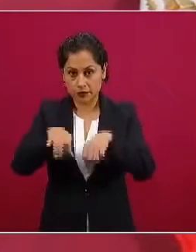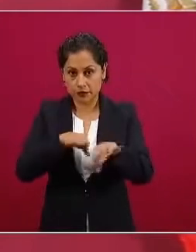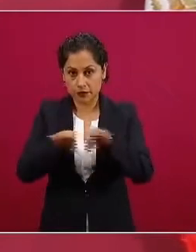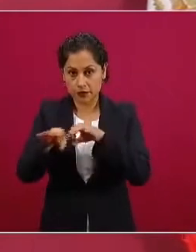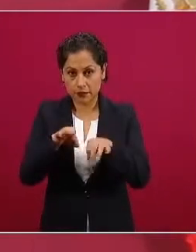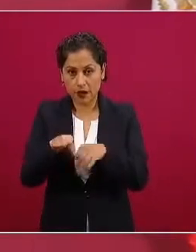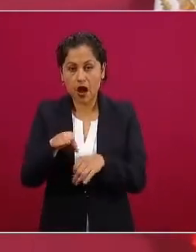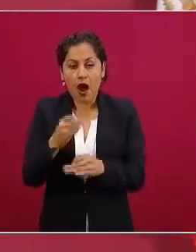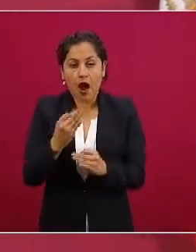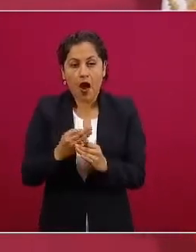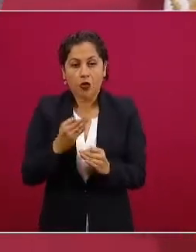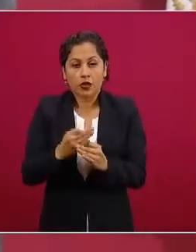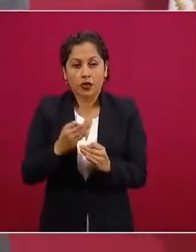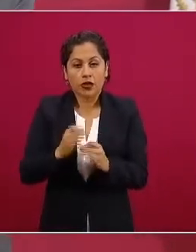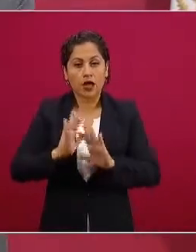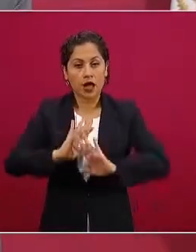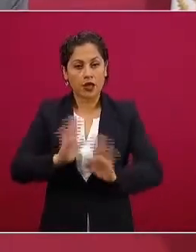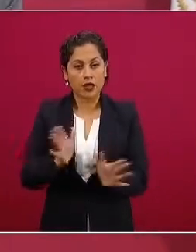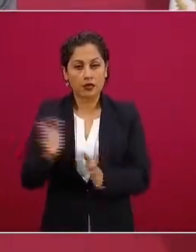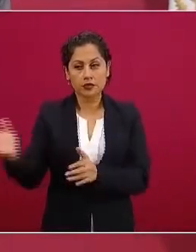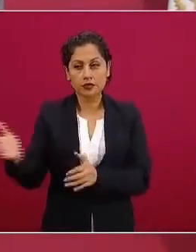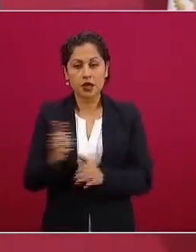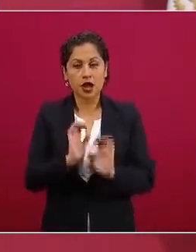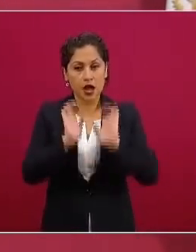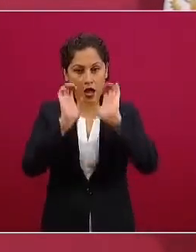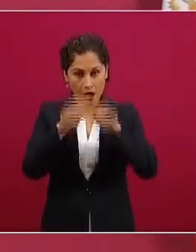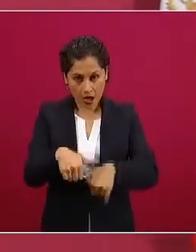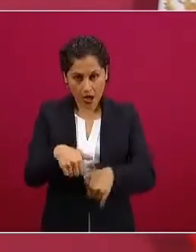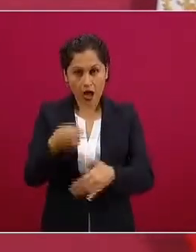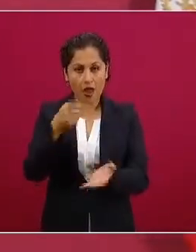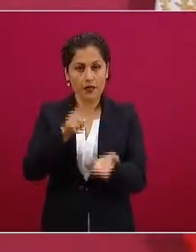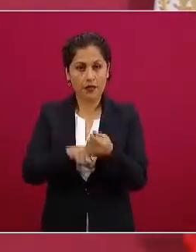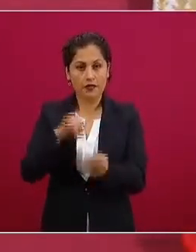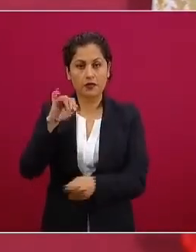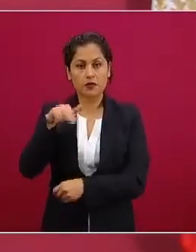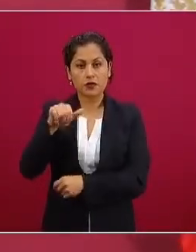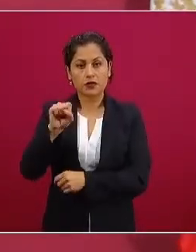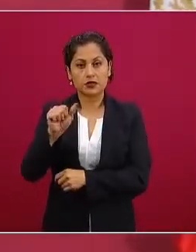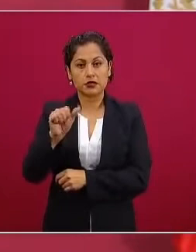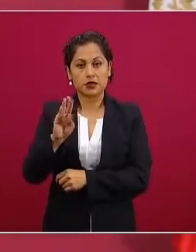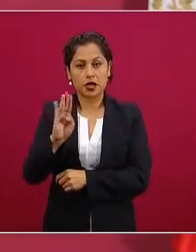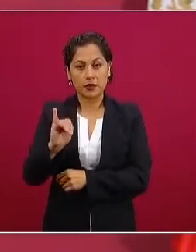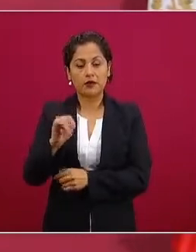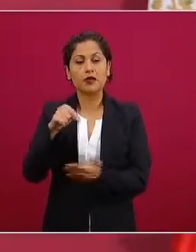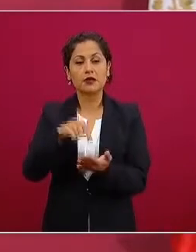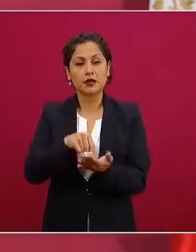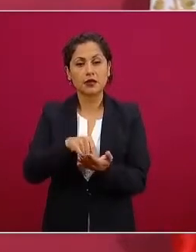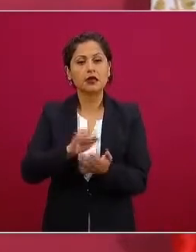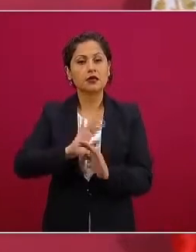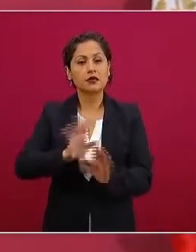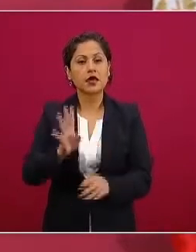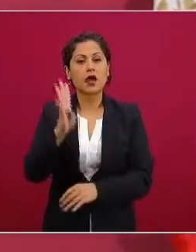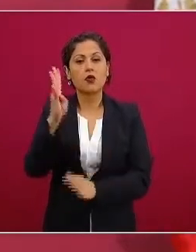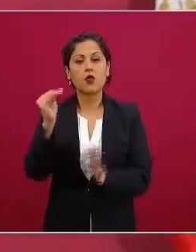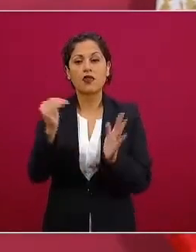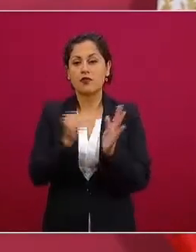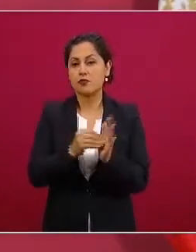contratados sólo en Insabi más de cuatro mil